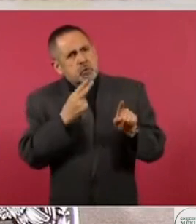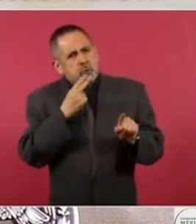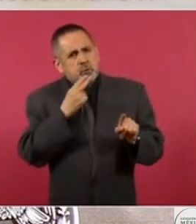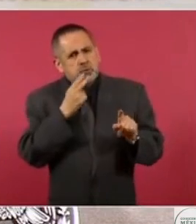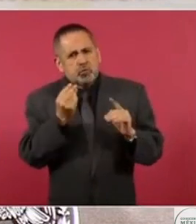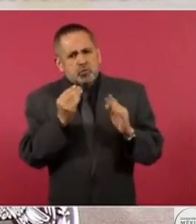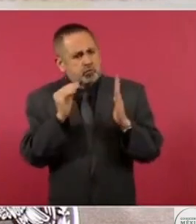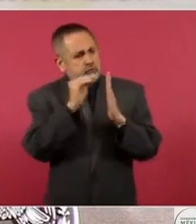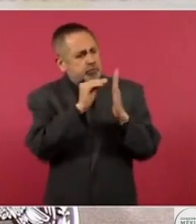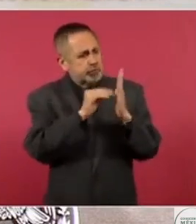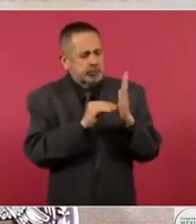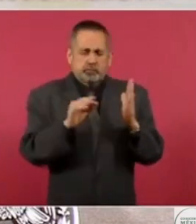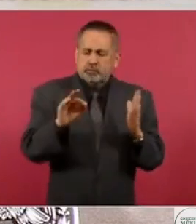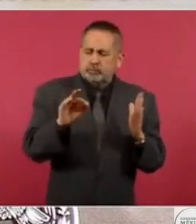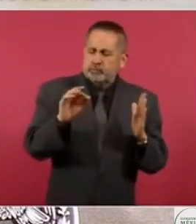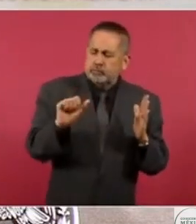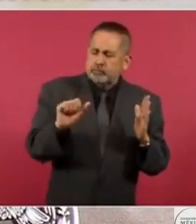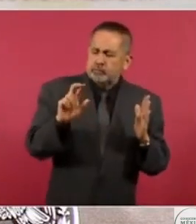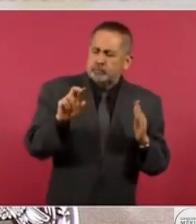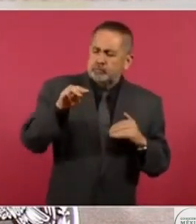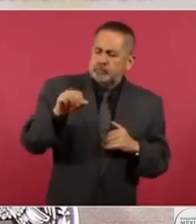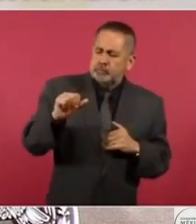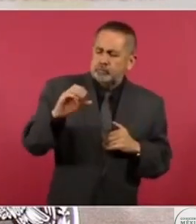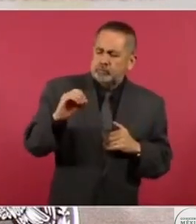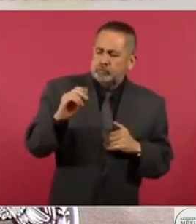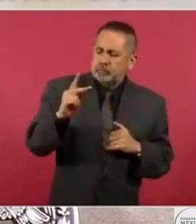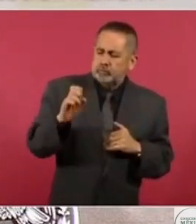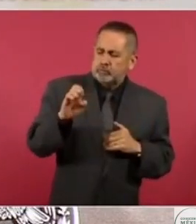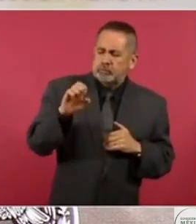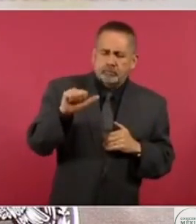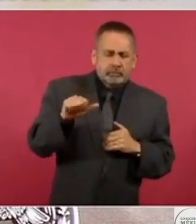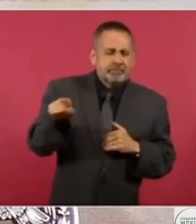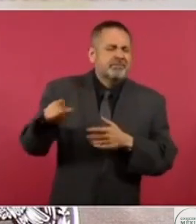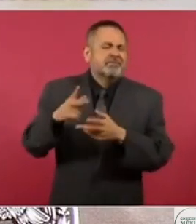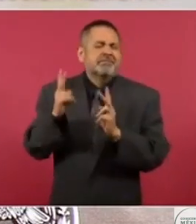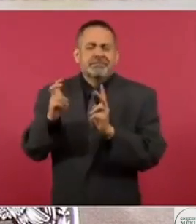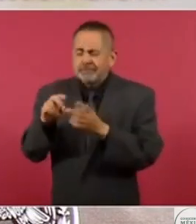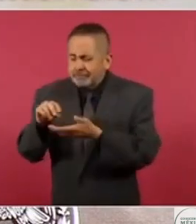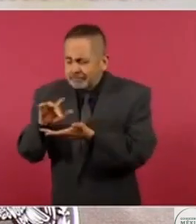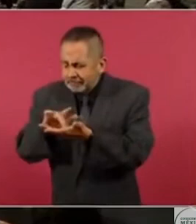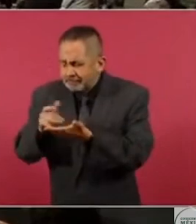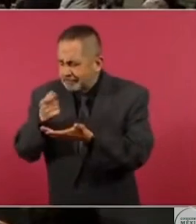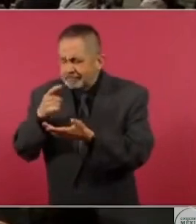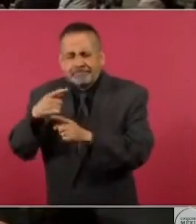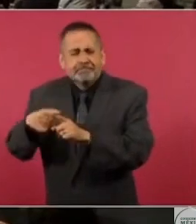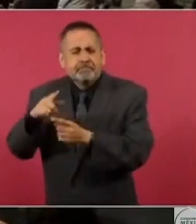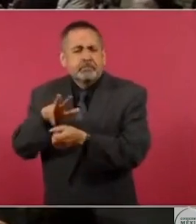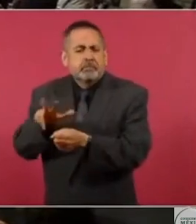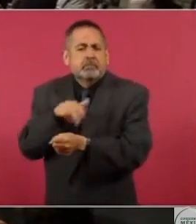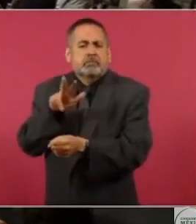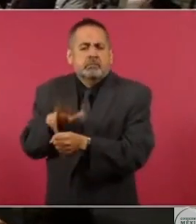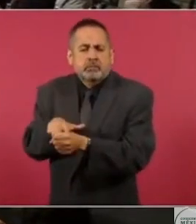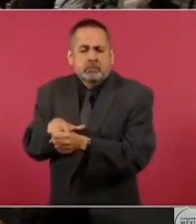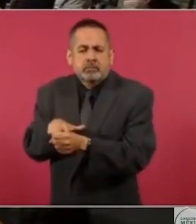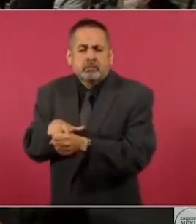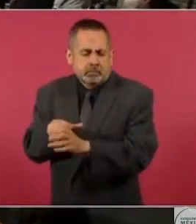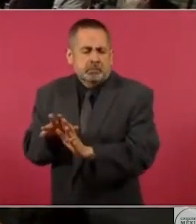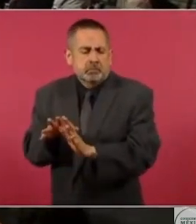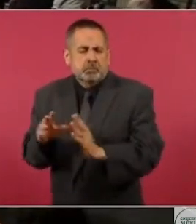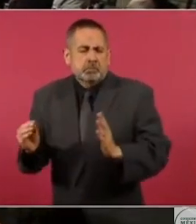esta farmacopea de los productos naturales que se utilizan precisamente en las zonas